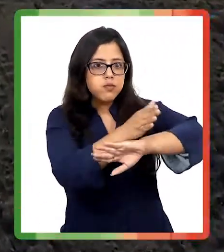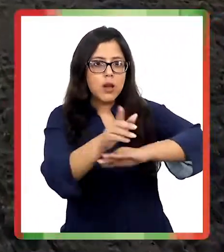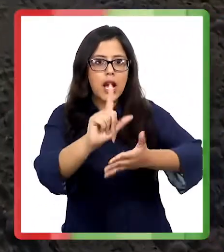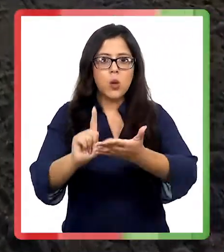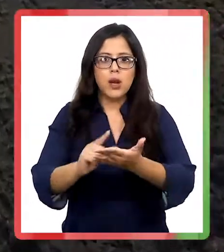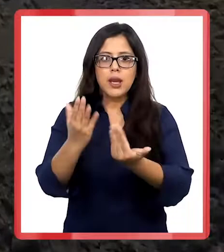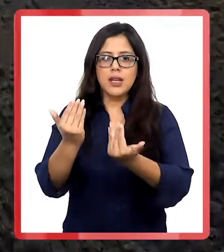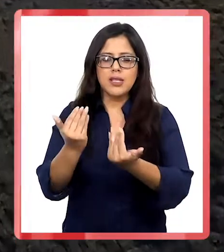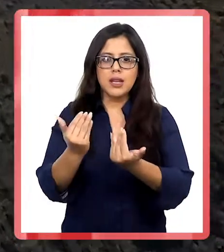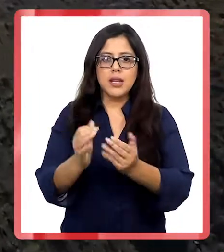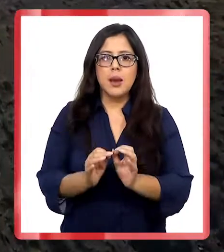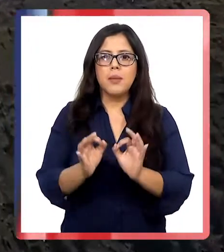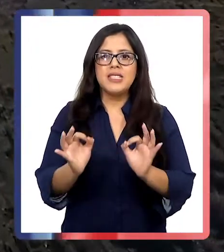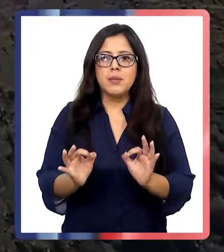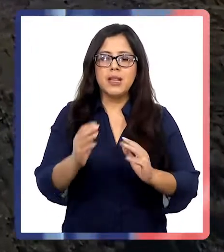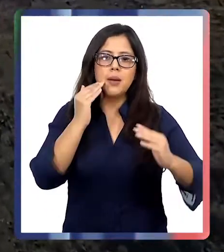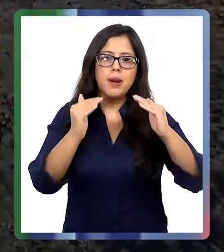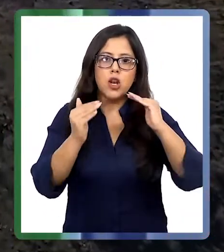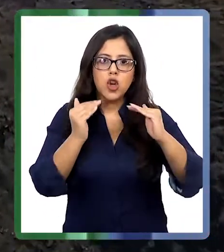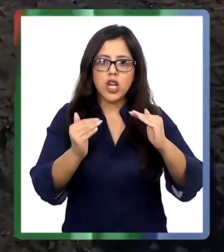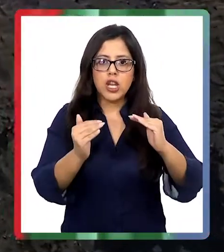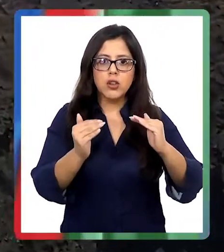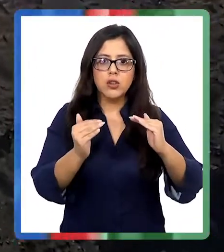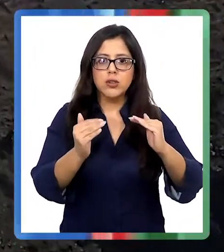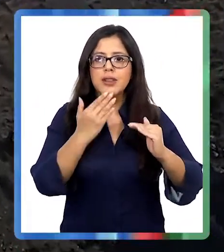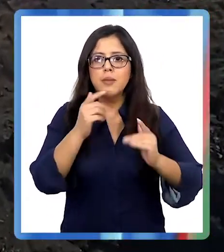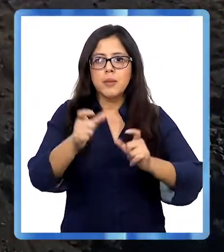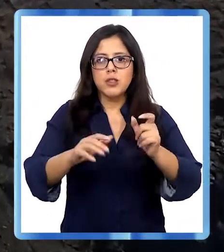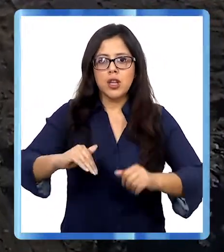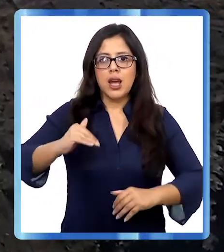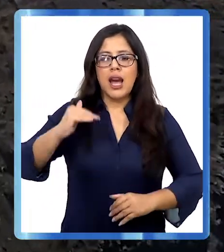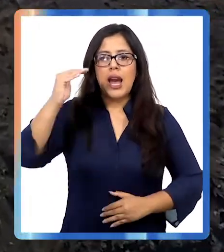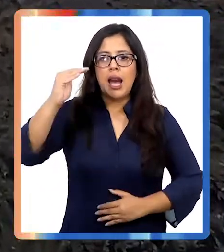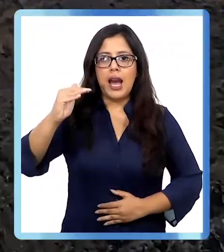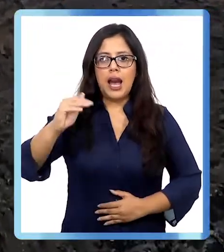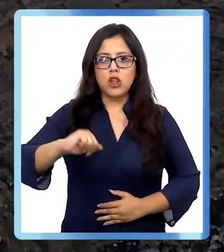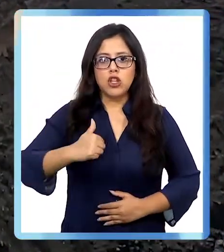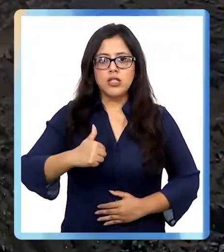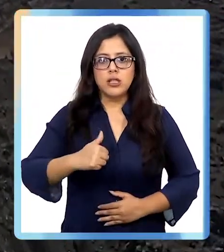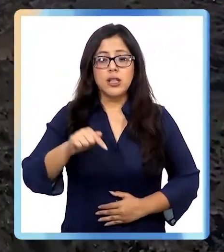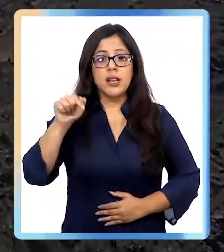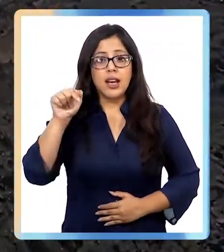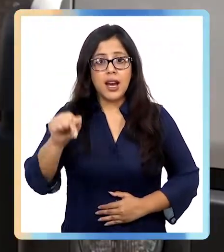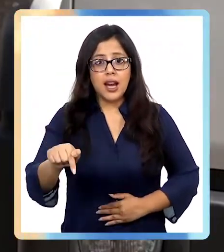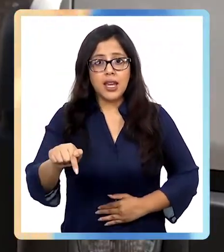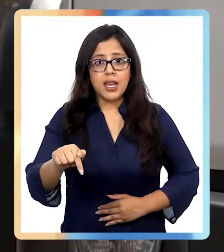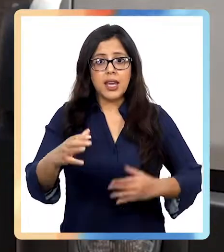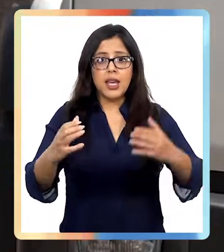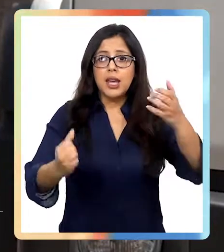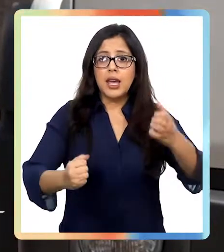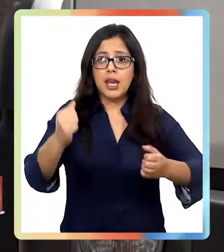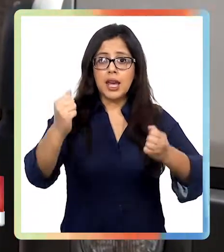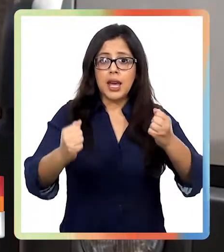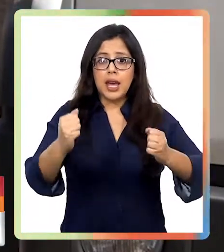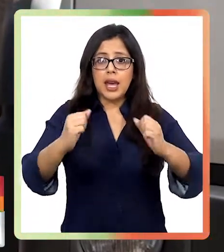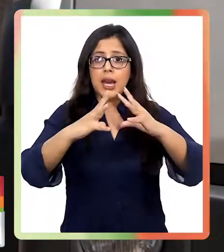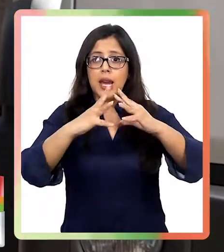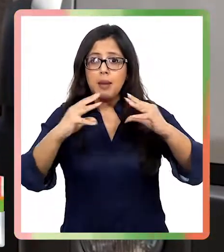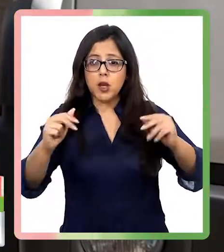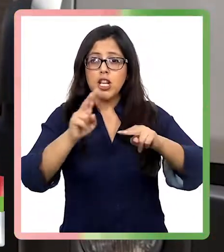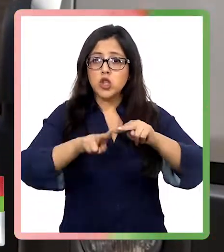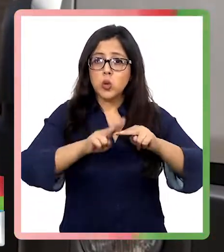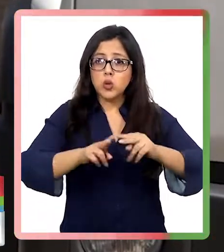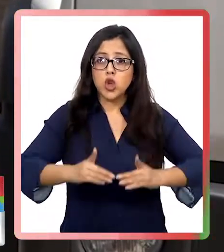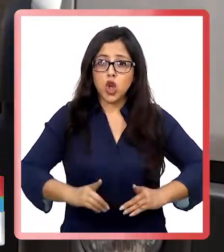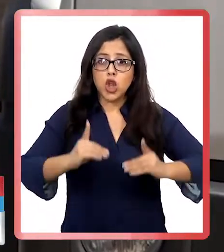aquellos sectores donde más los necesita particularmente nuestros niños, nuestras niñas, nuestros adolescentes. Los camiones aljibes no son la solución digna que se